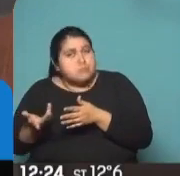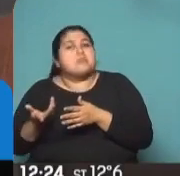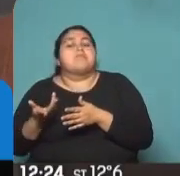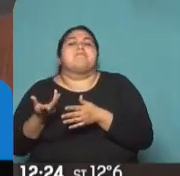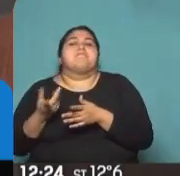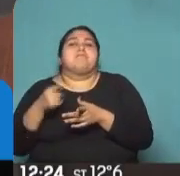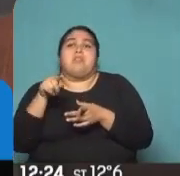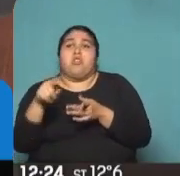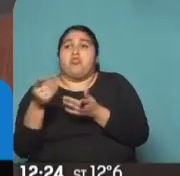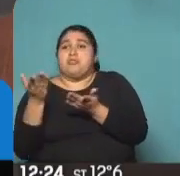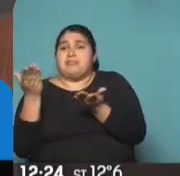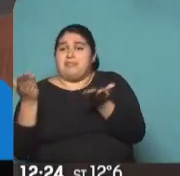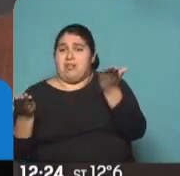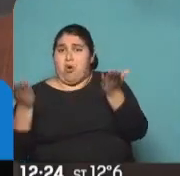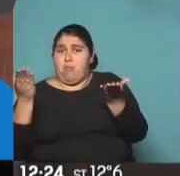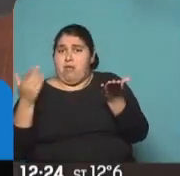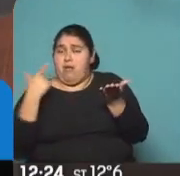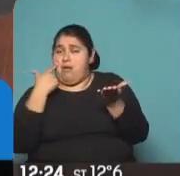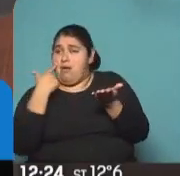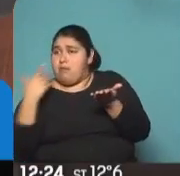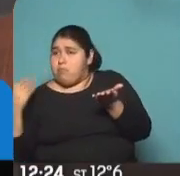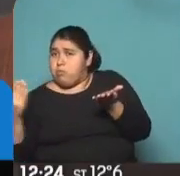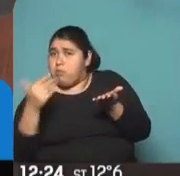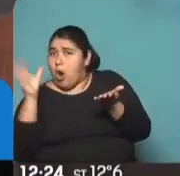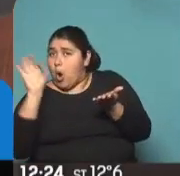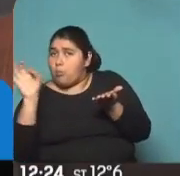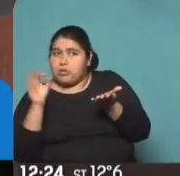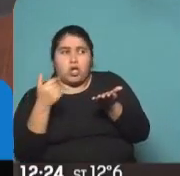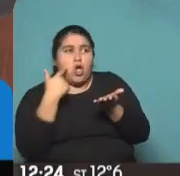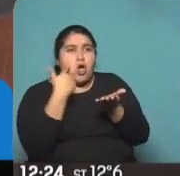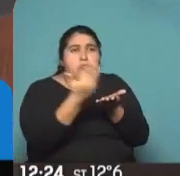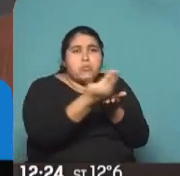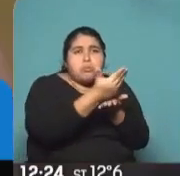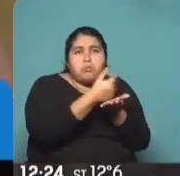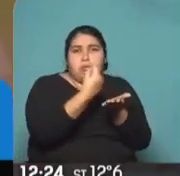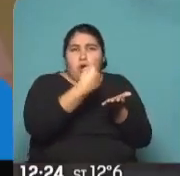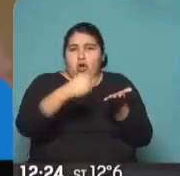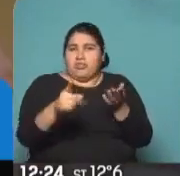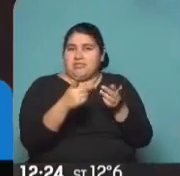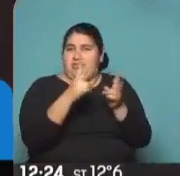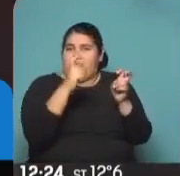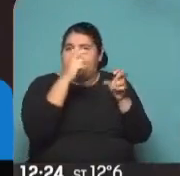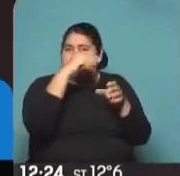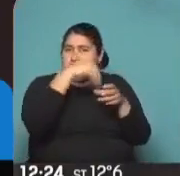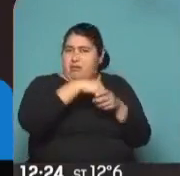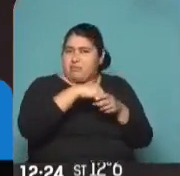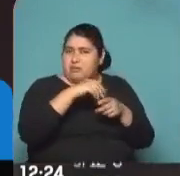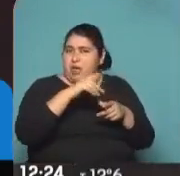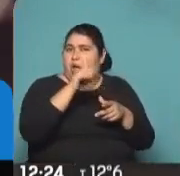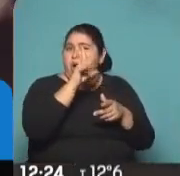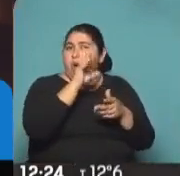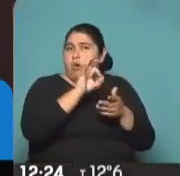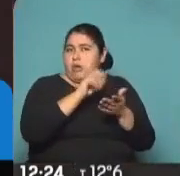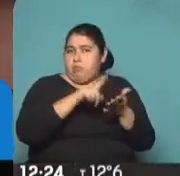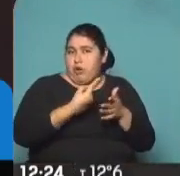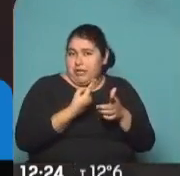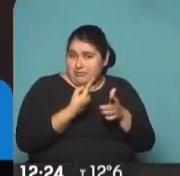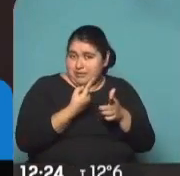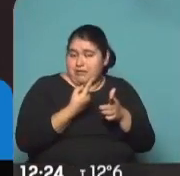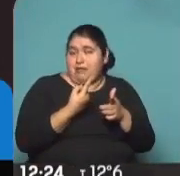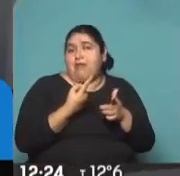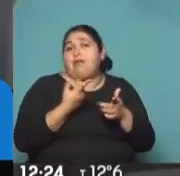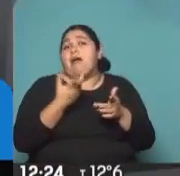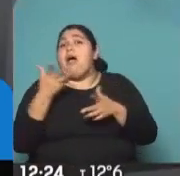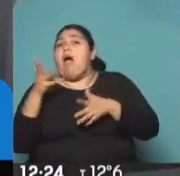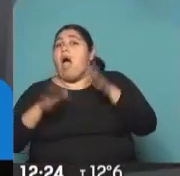no puede captar cómo va a ser el comportamiento de una persona. Uno trabaja sobre la opinión y esa opinión se Como dice el